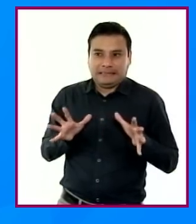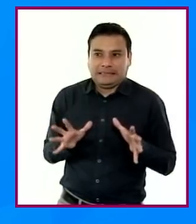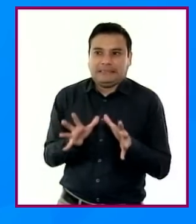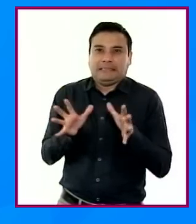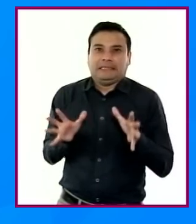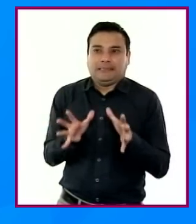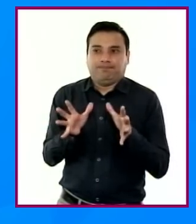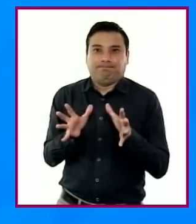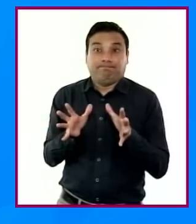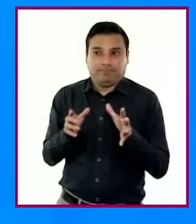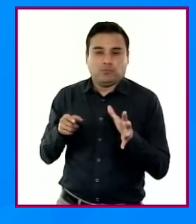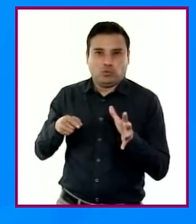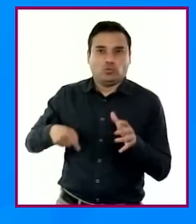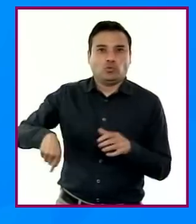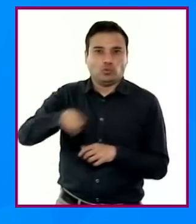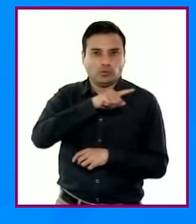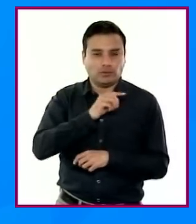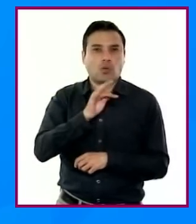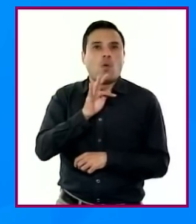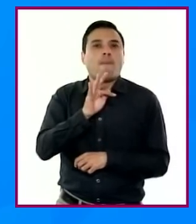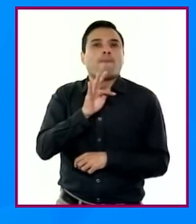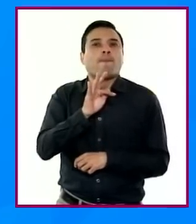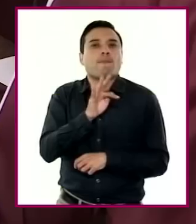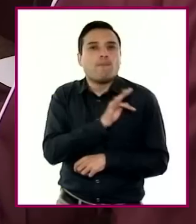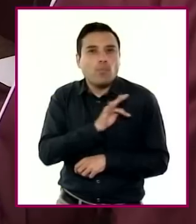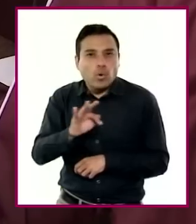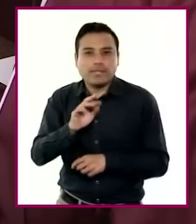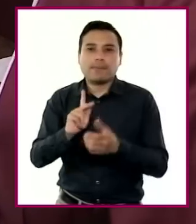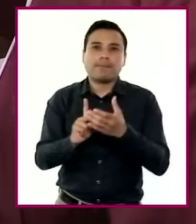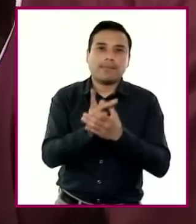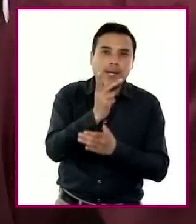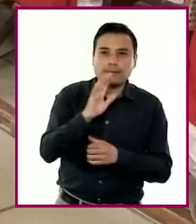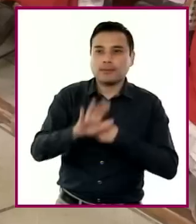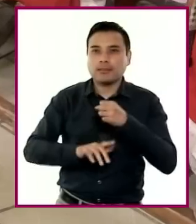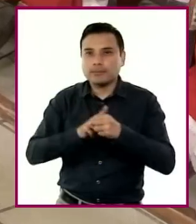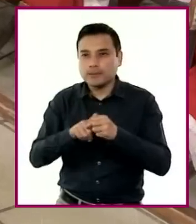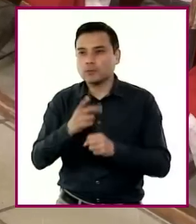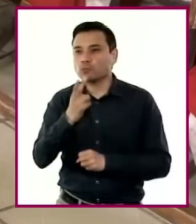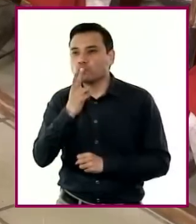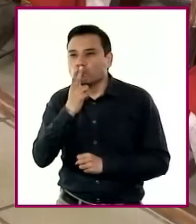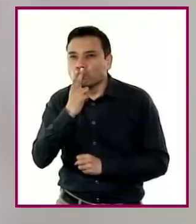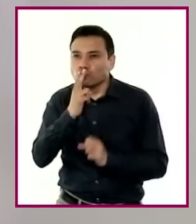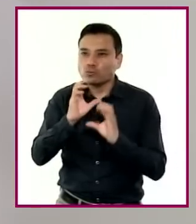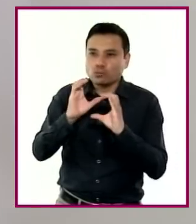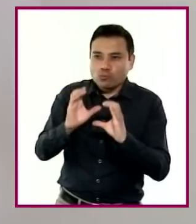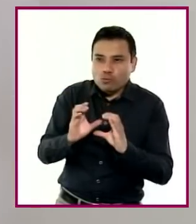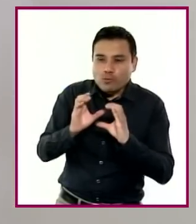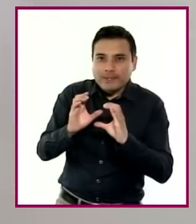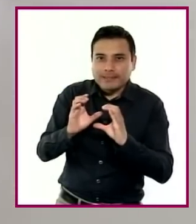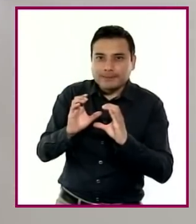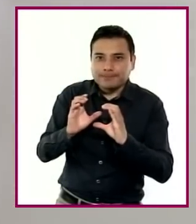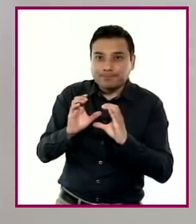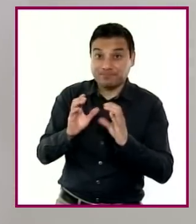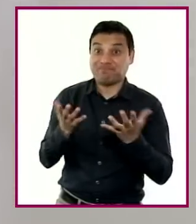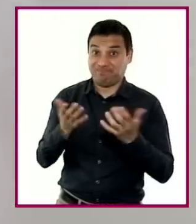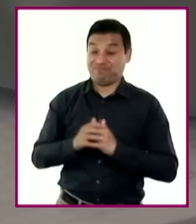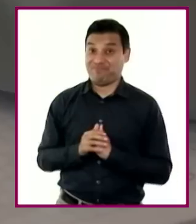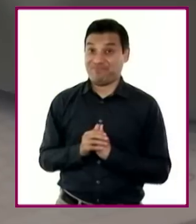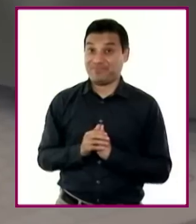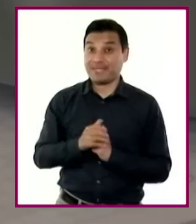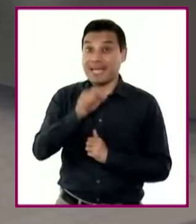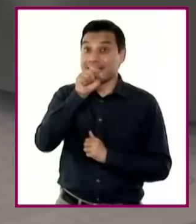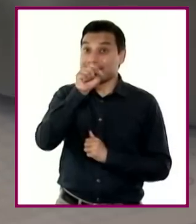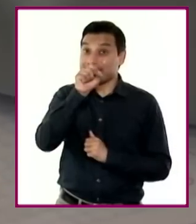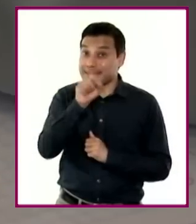fomenten su respeto, cuidado y protección. Además, es importante que comprendan la relevancia de las